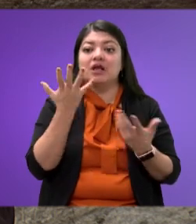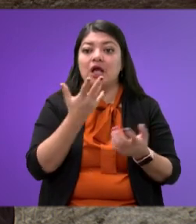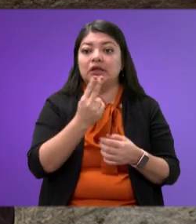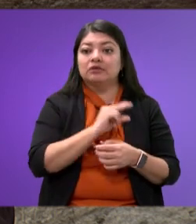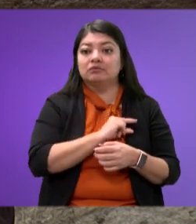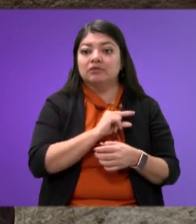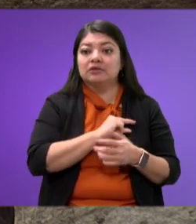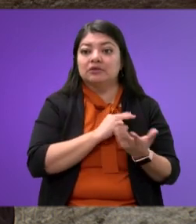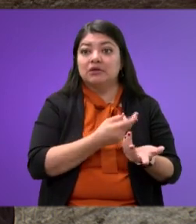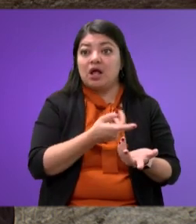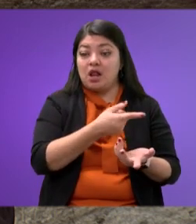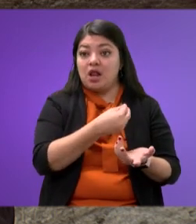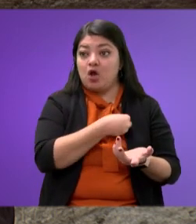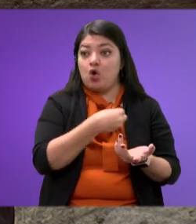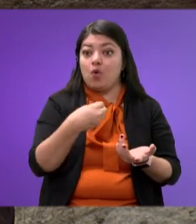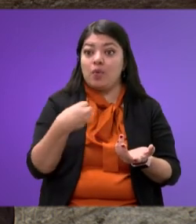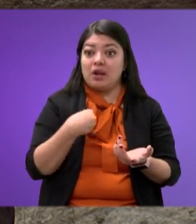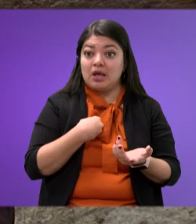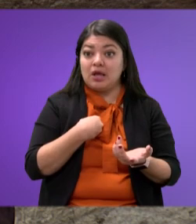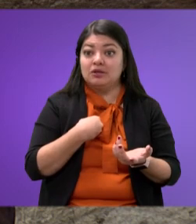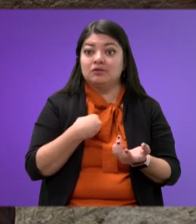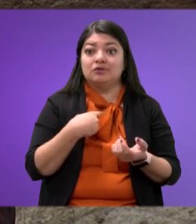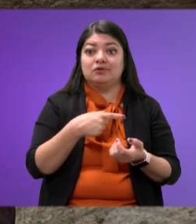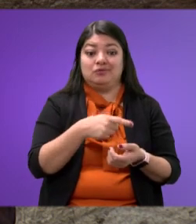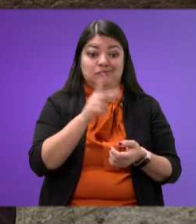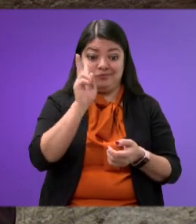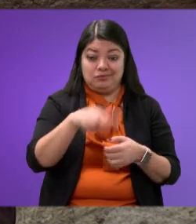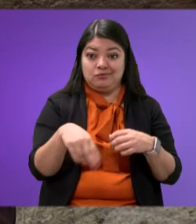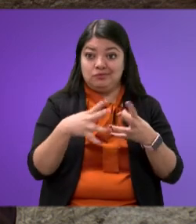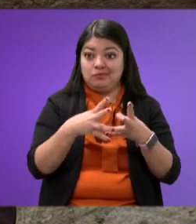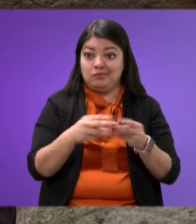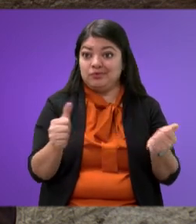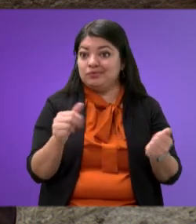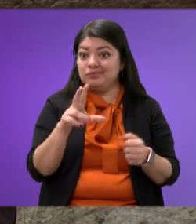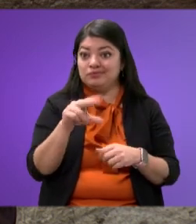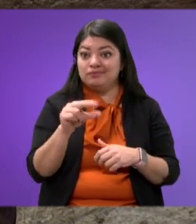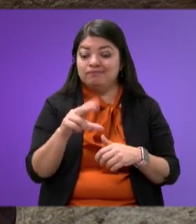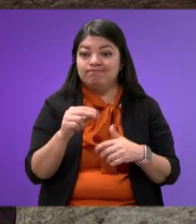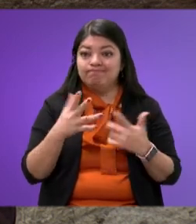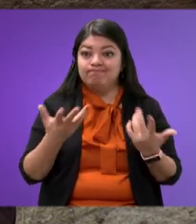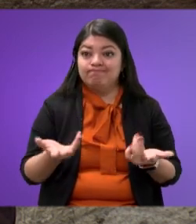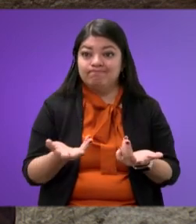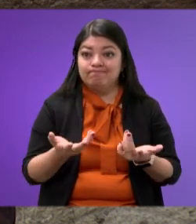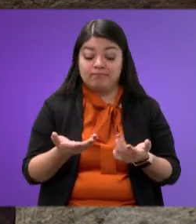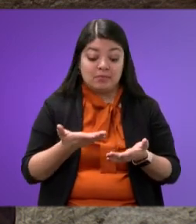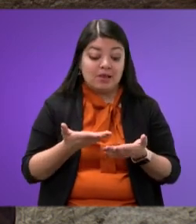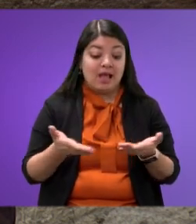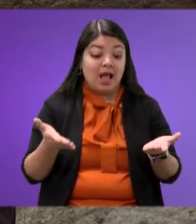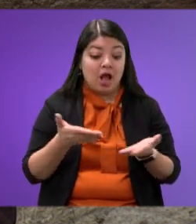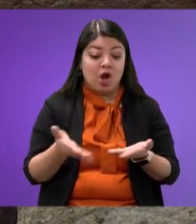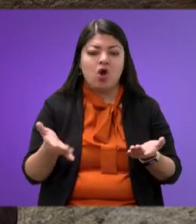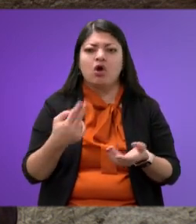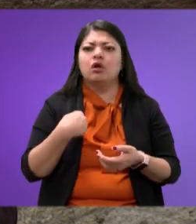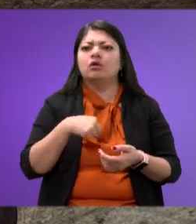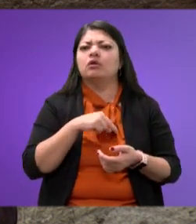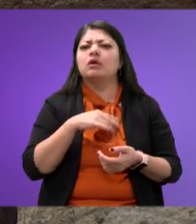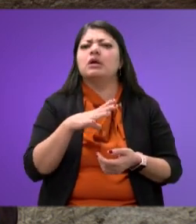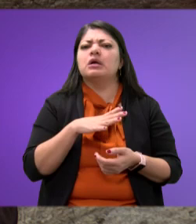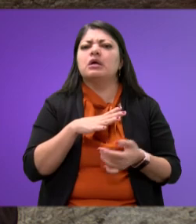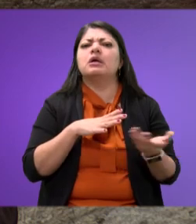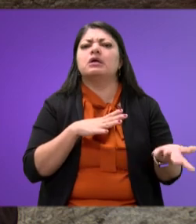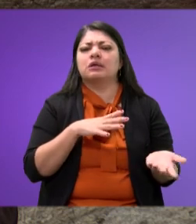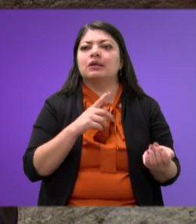la obligación no desapareció. Lo que actualmente tenemos es una